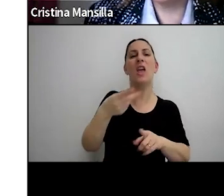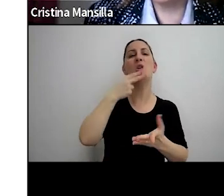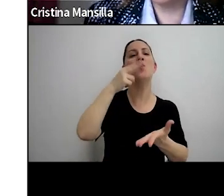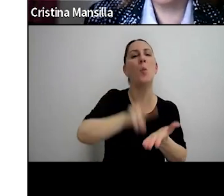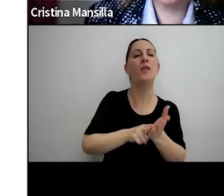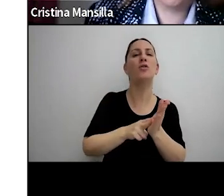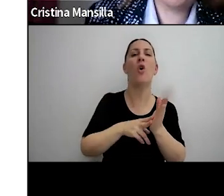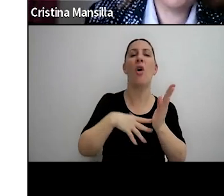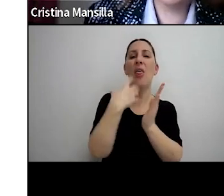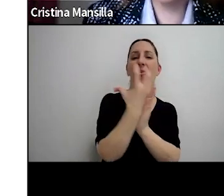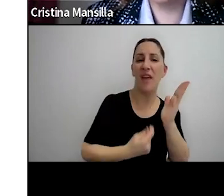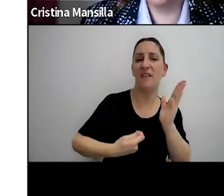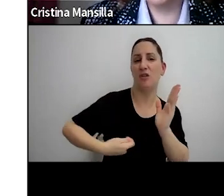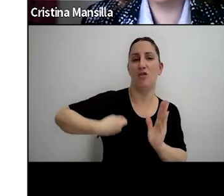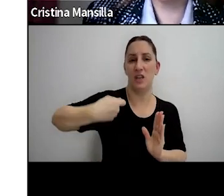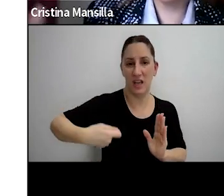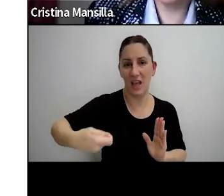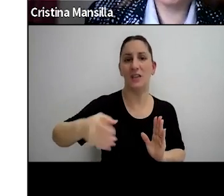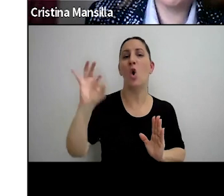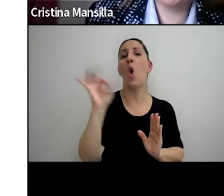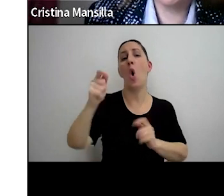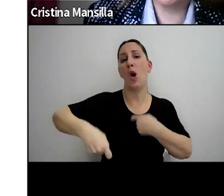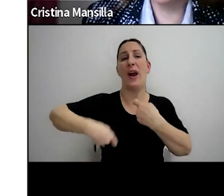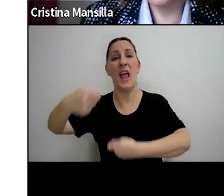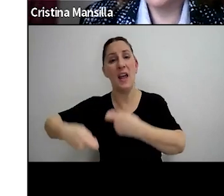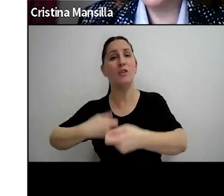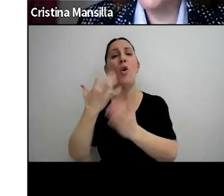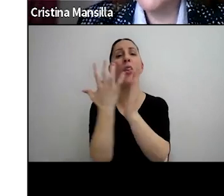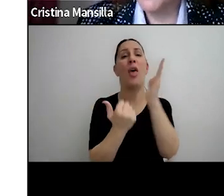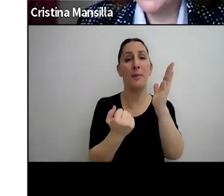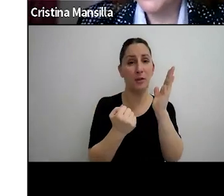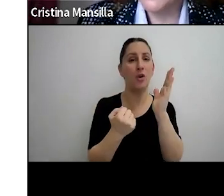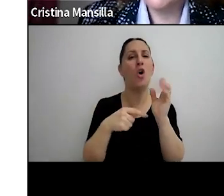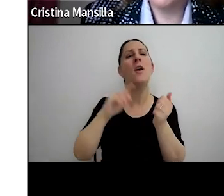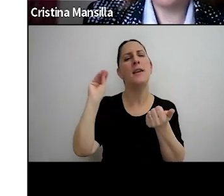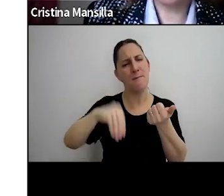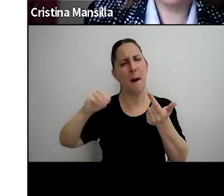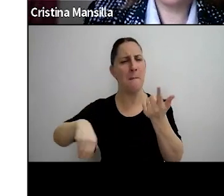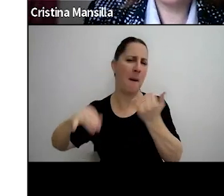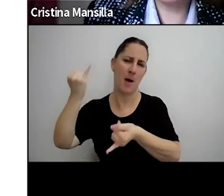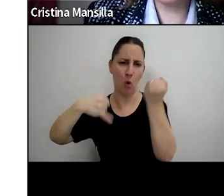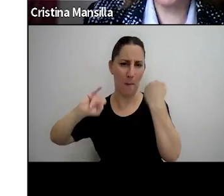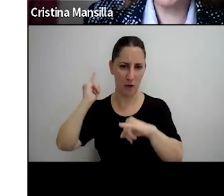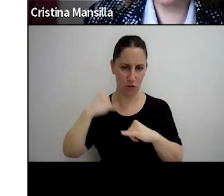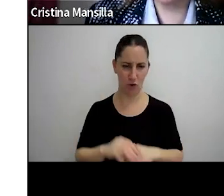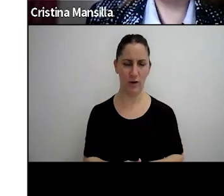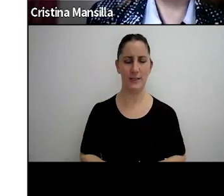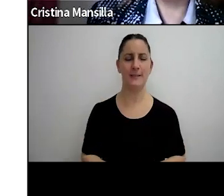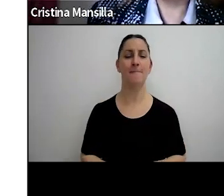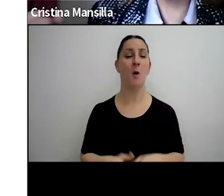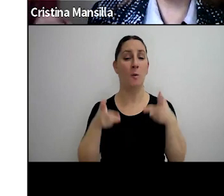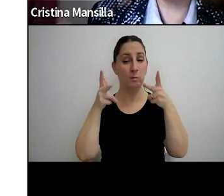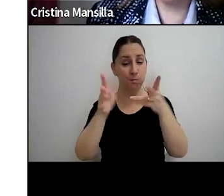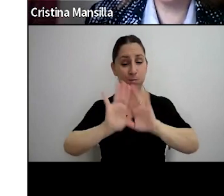débito y crédito bancario o impuesto sobre los créditos y débitos bancarios y otras operaciones. Dicho esto,